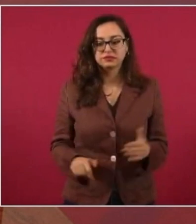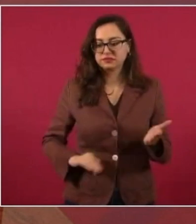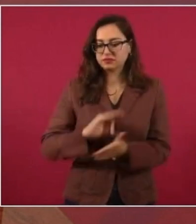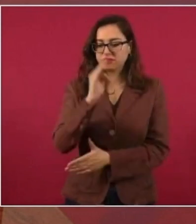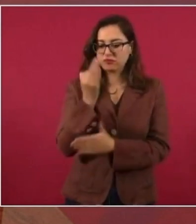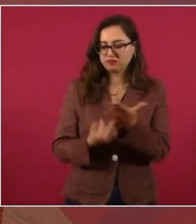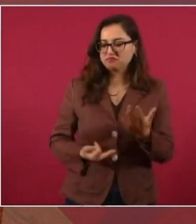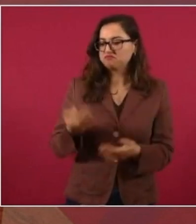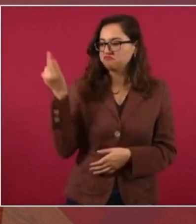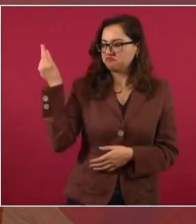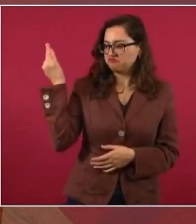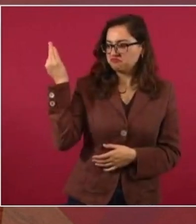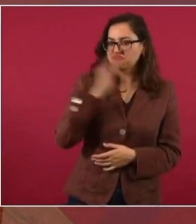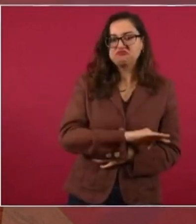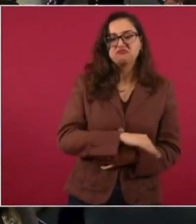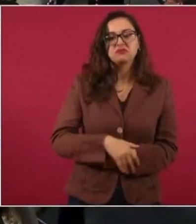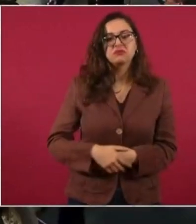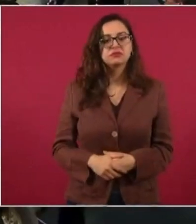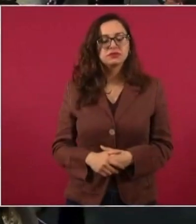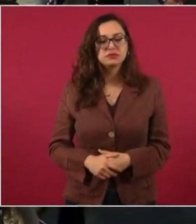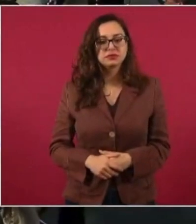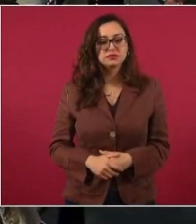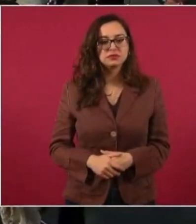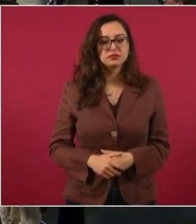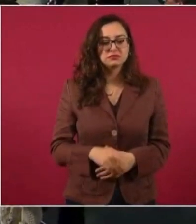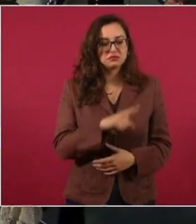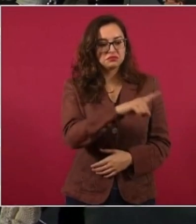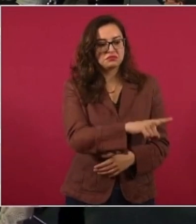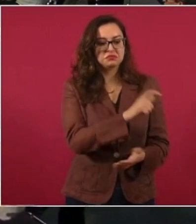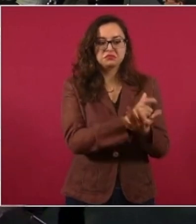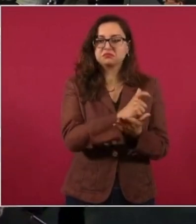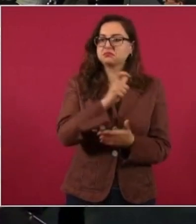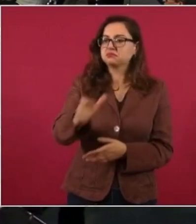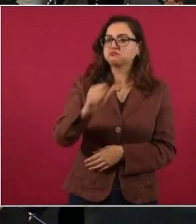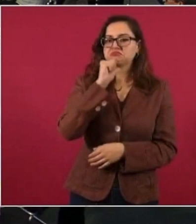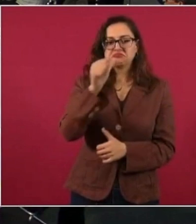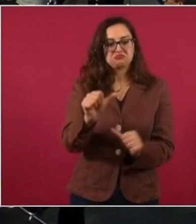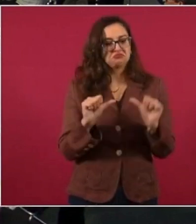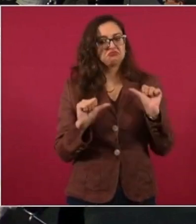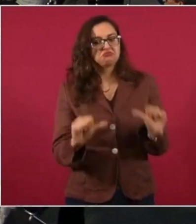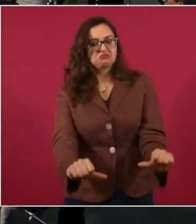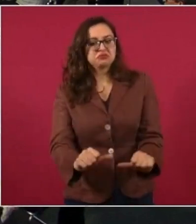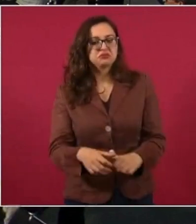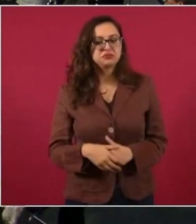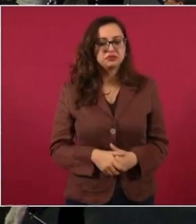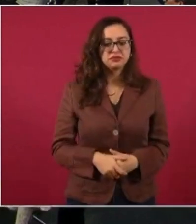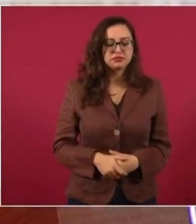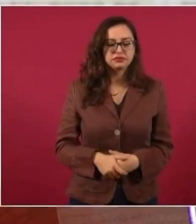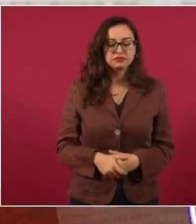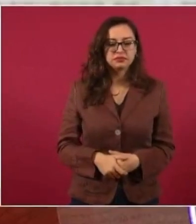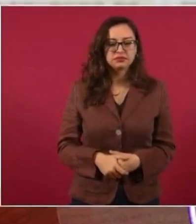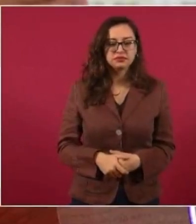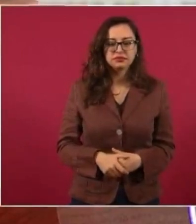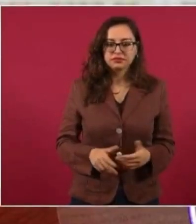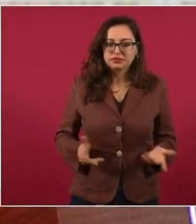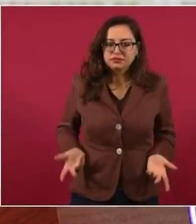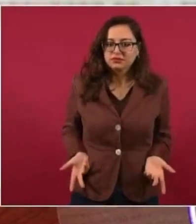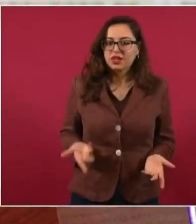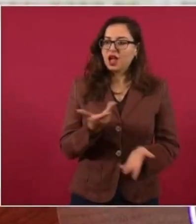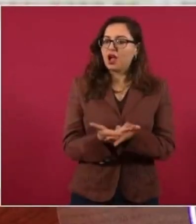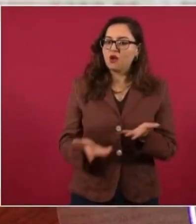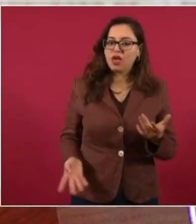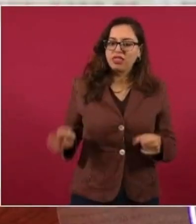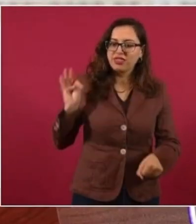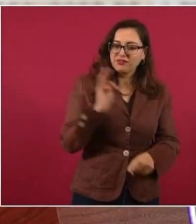facturas falsas de que no pagues y eso es lo que